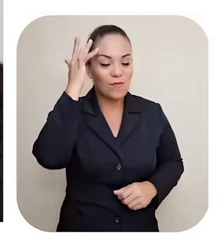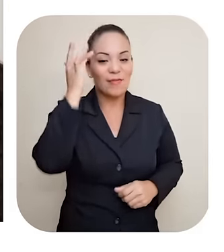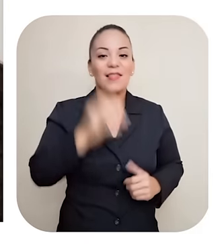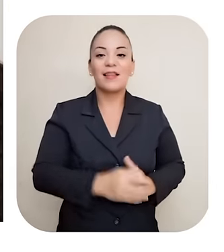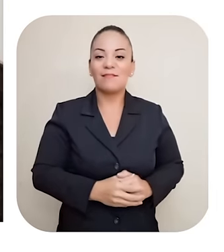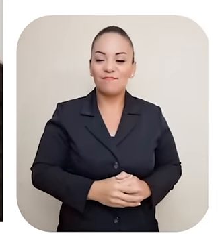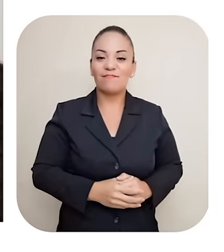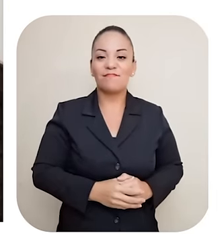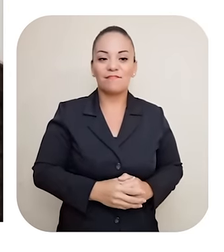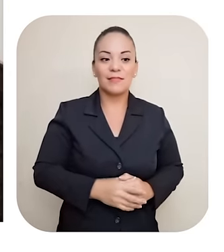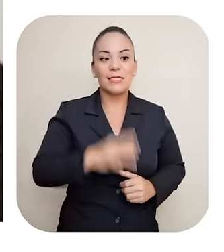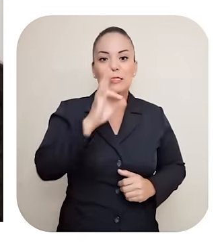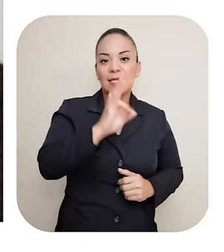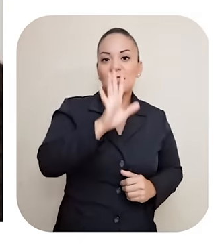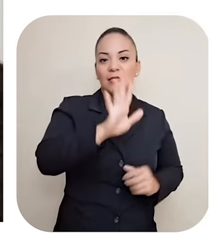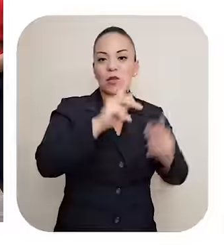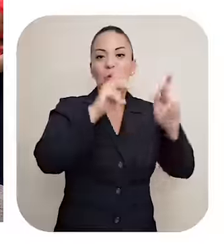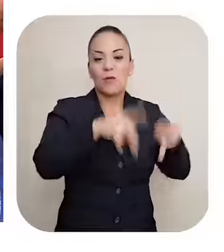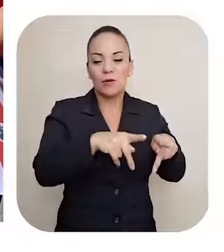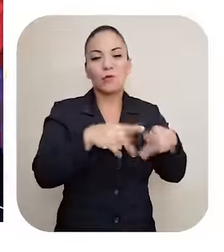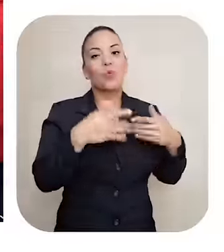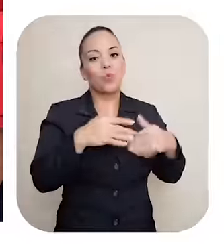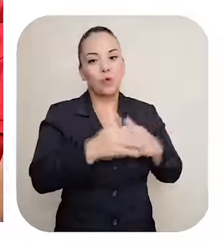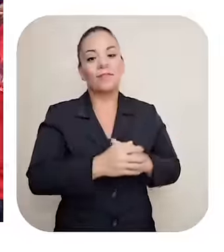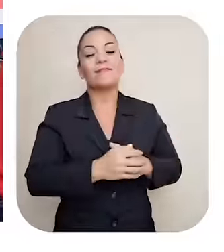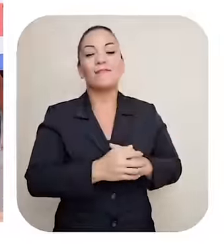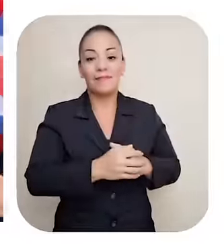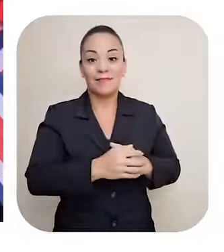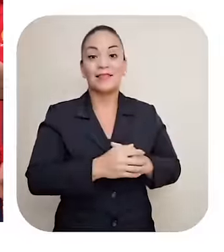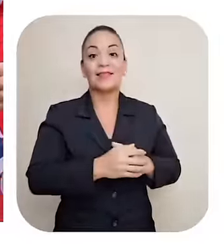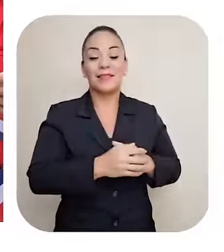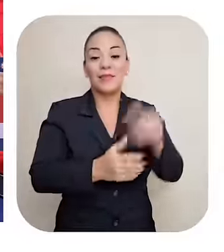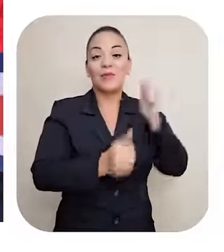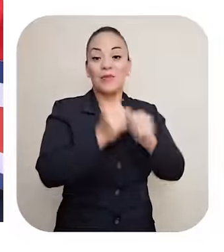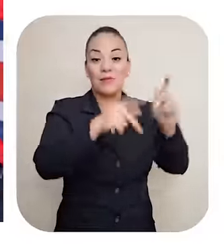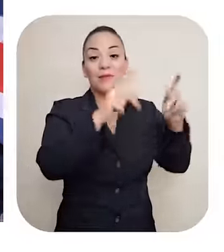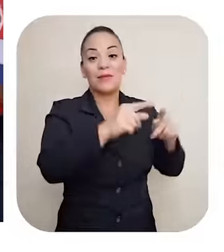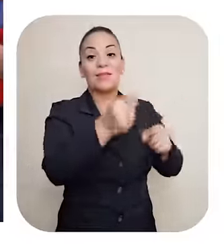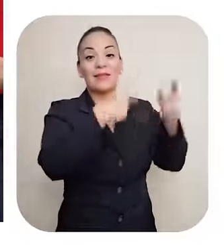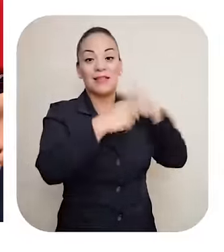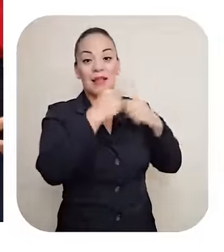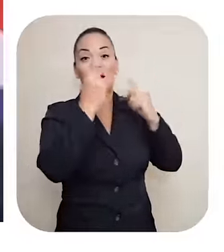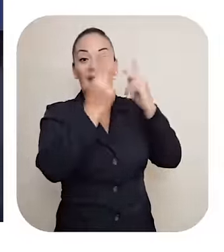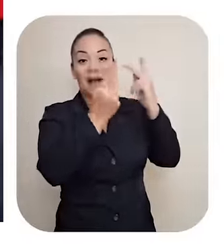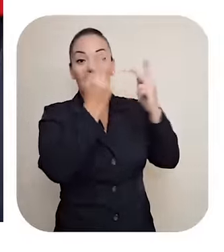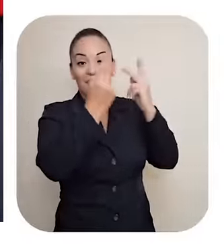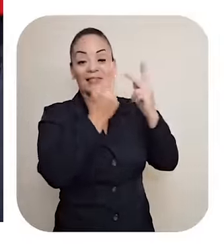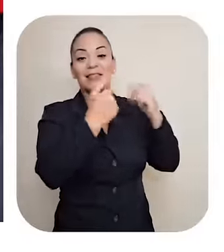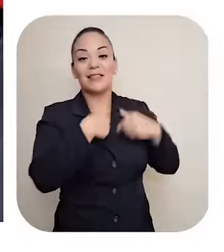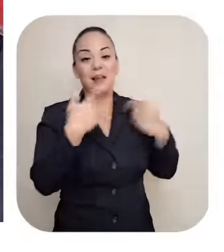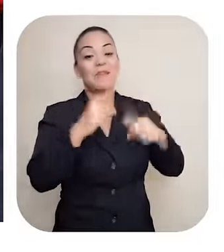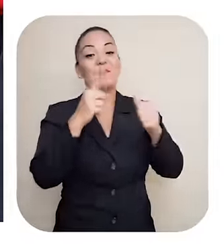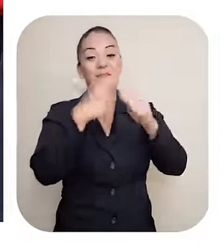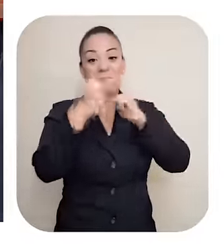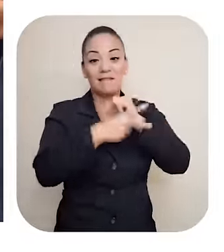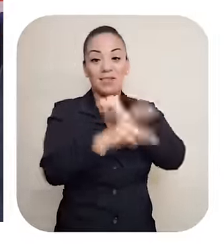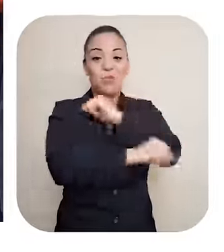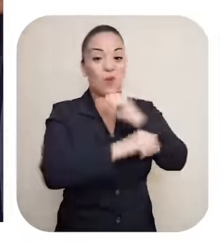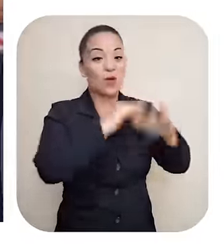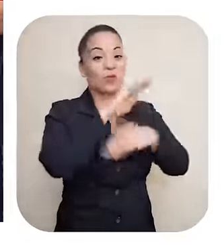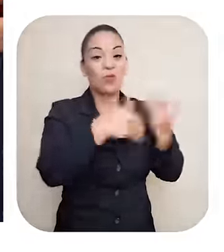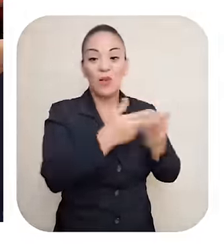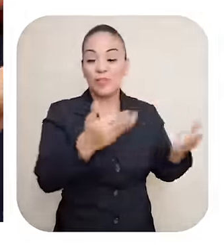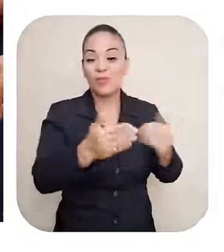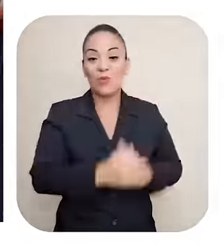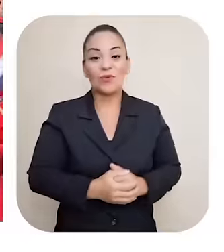personas Y eso que la mayoría Era mi familia Que venían a verme Era tremendo Entonces en mis primer días Nos robaron las cositas Siempre ando con parlantes